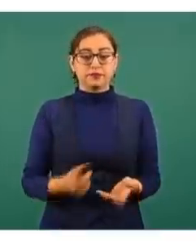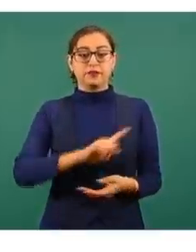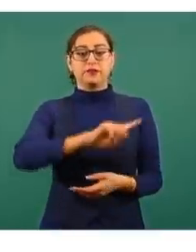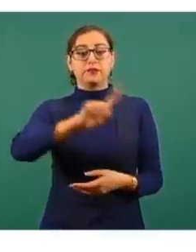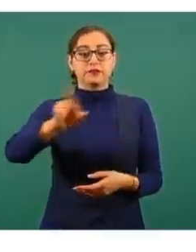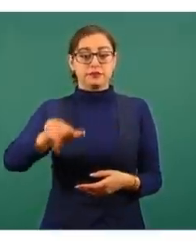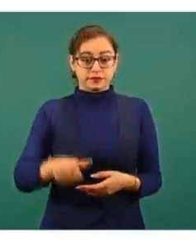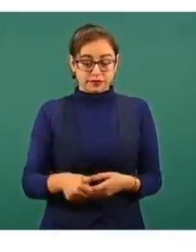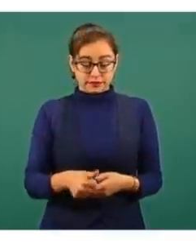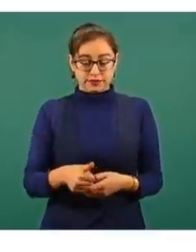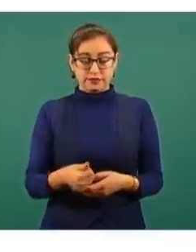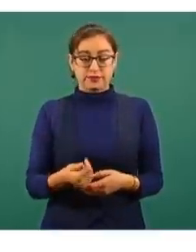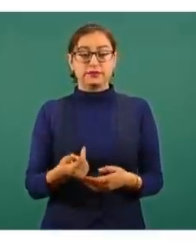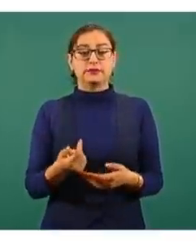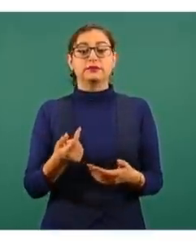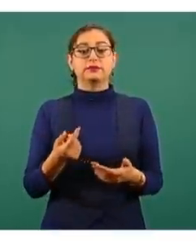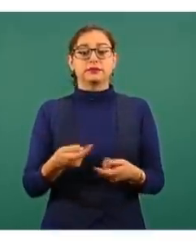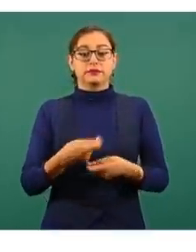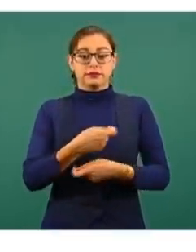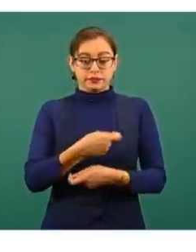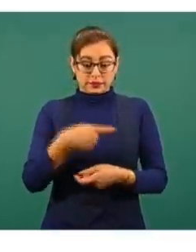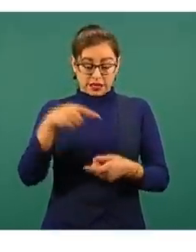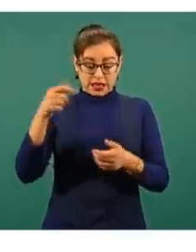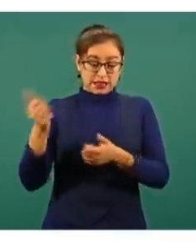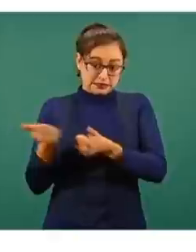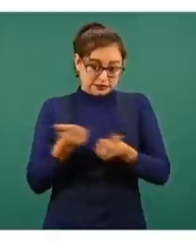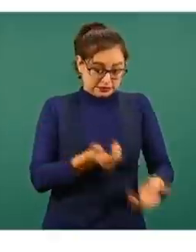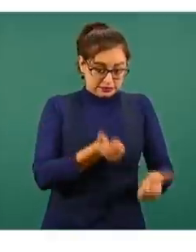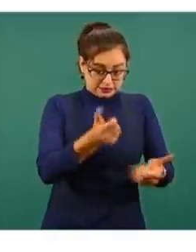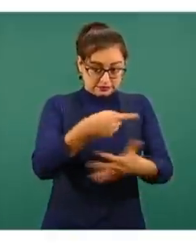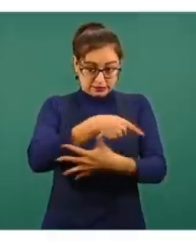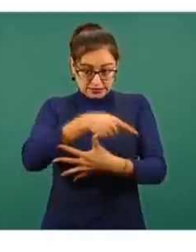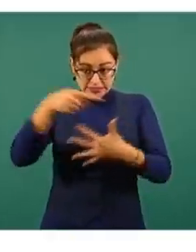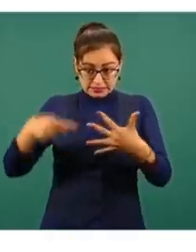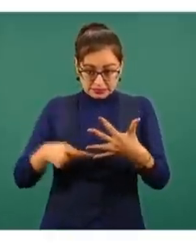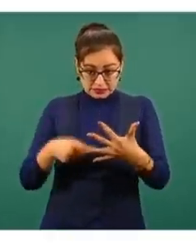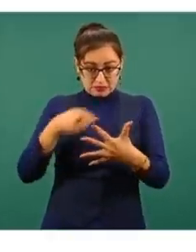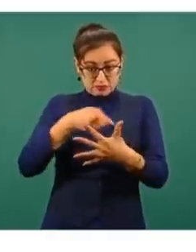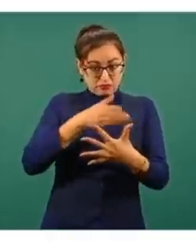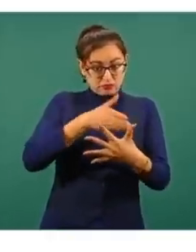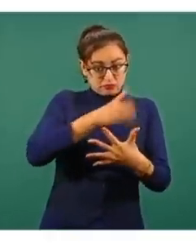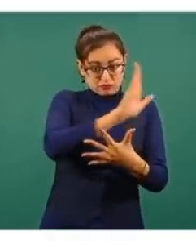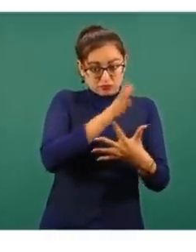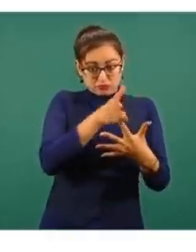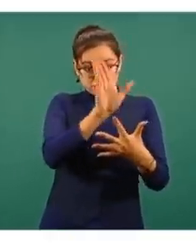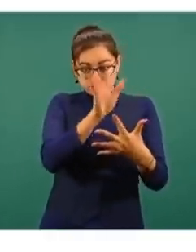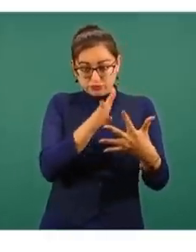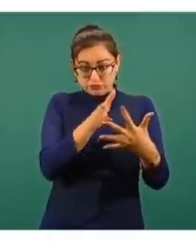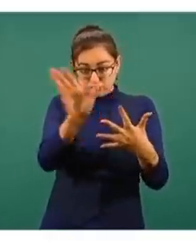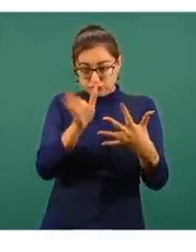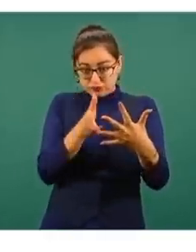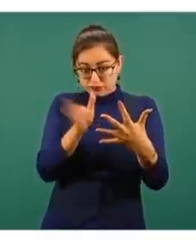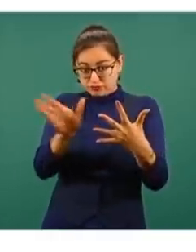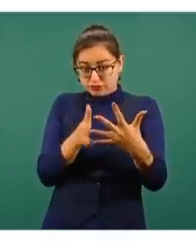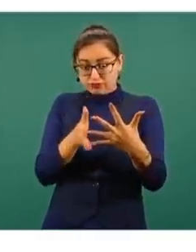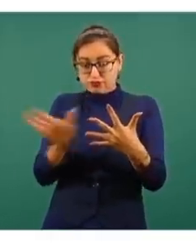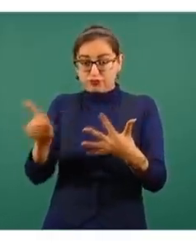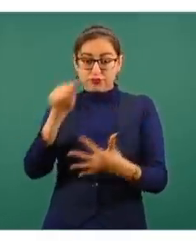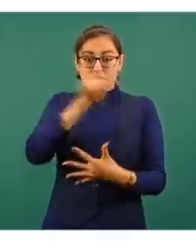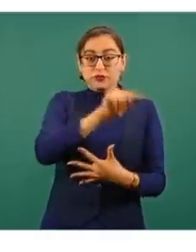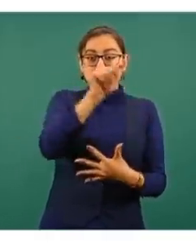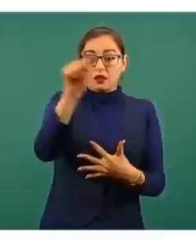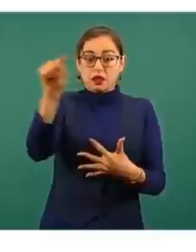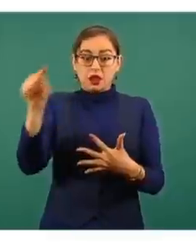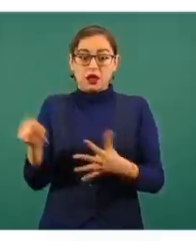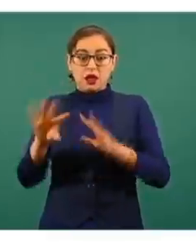estos paquetes que igual que en las ocasiones anteriores está integrado con vacunas, los insumos para la aplicación